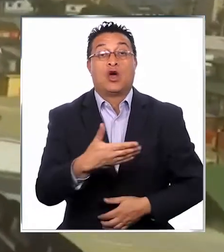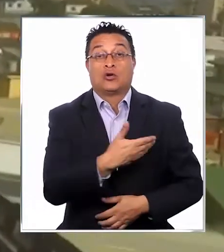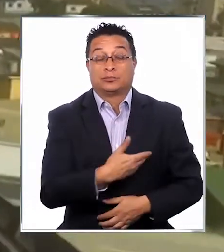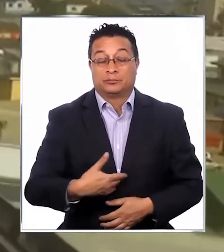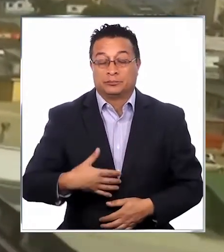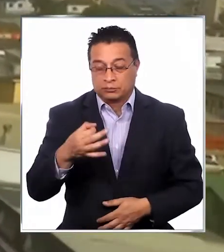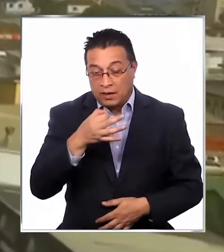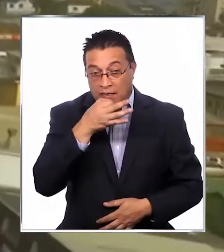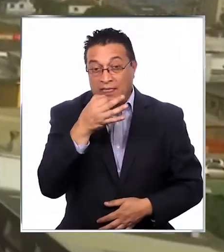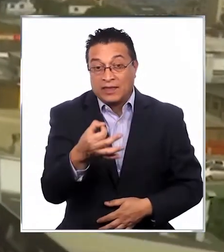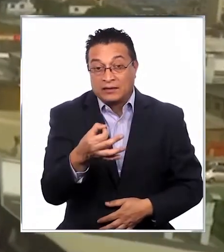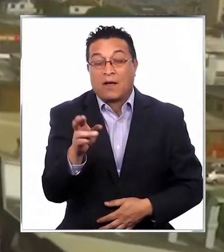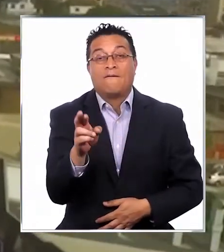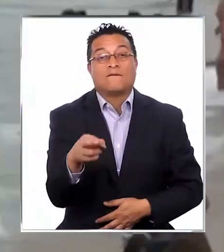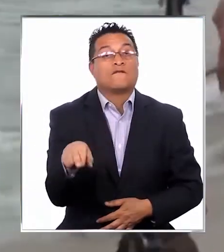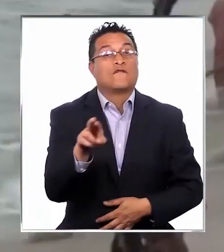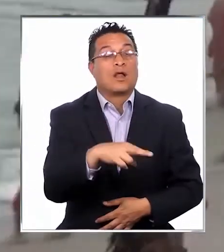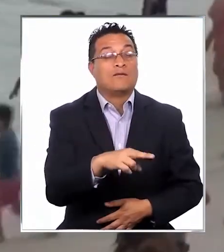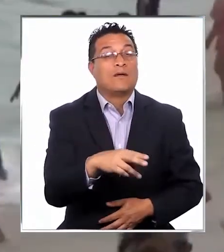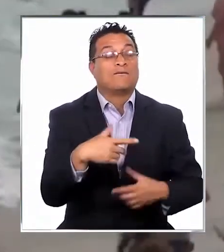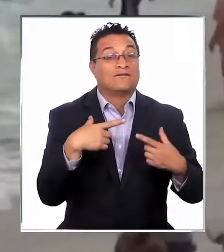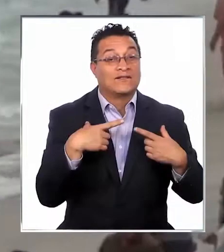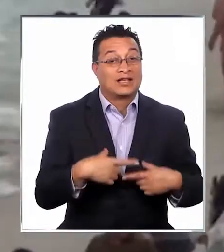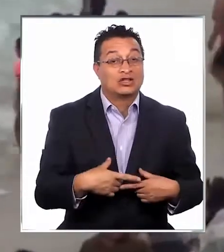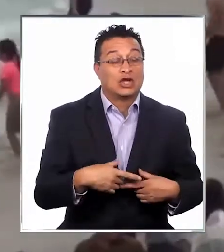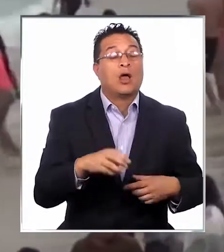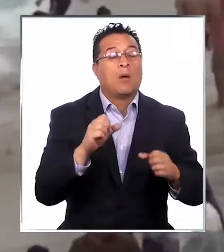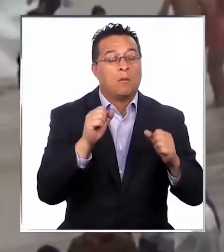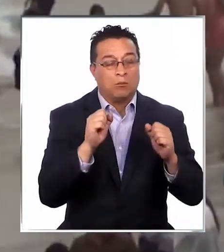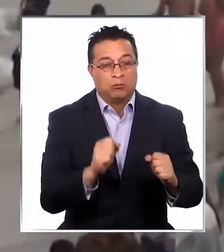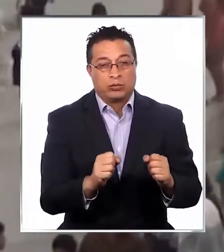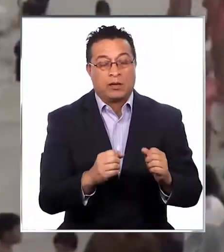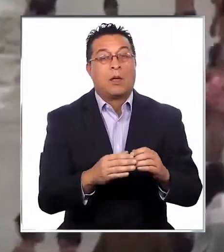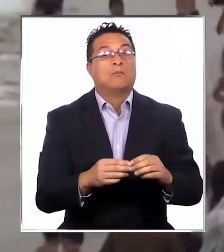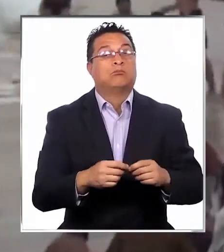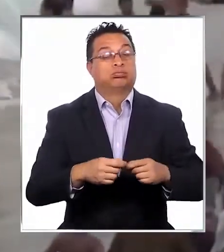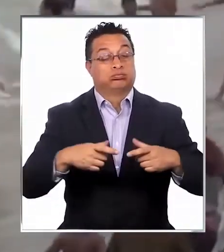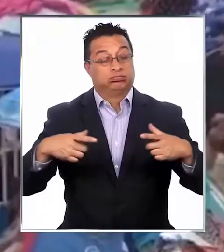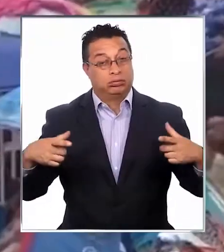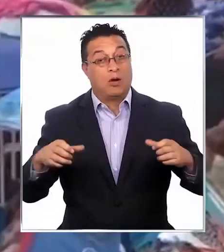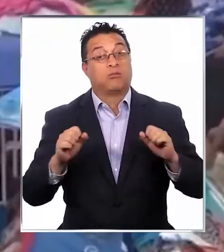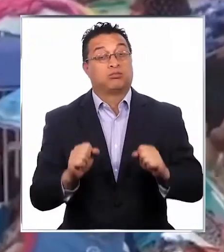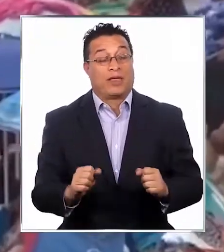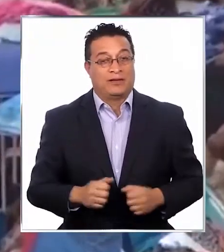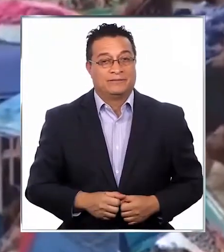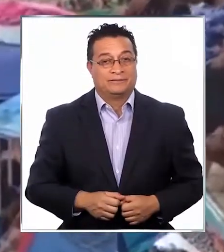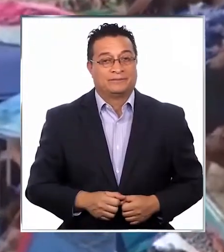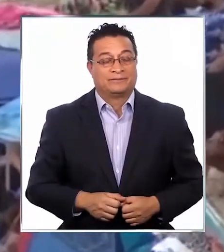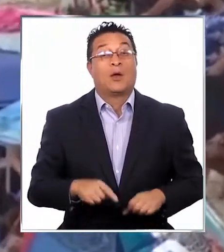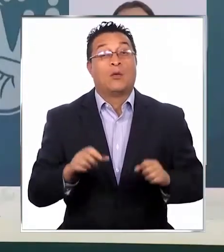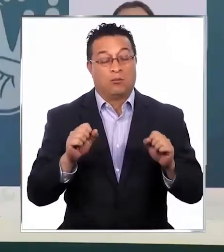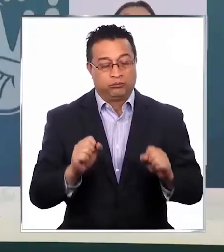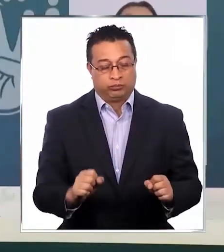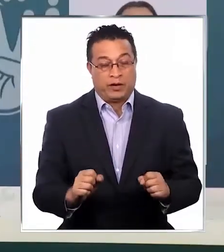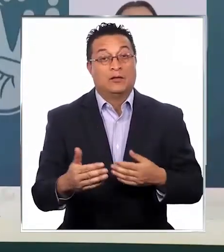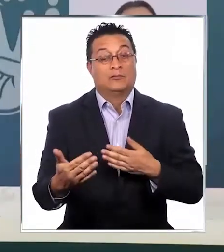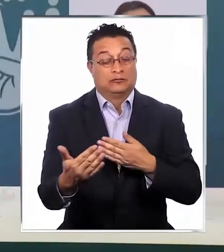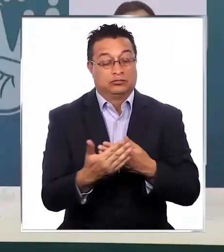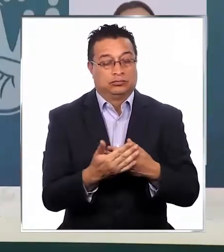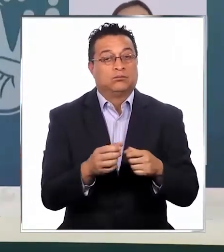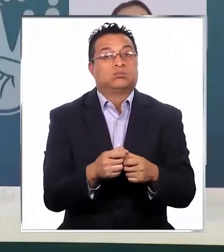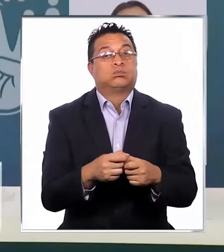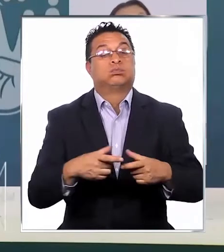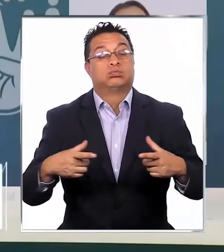El gobierno admite que el retorno de vacaciones podría traer un rebrote. Es muy posible que tengamos